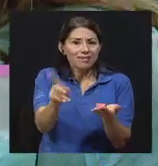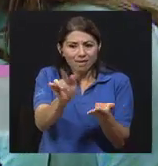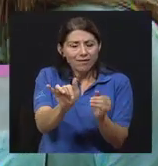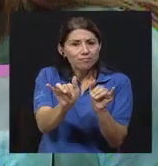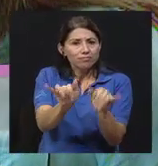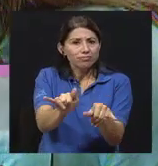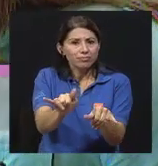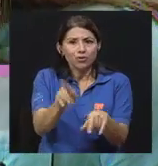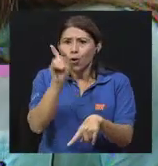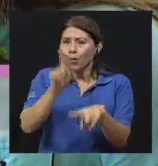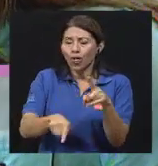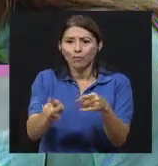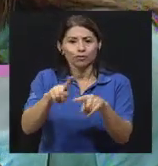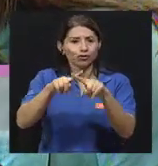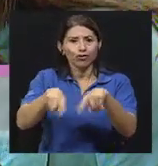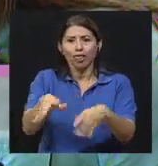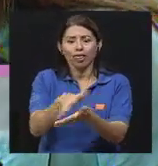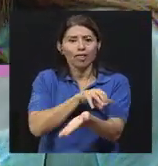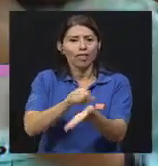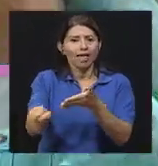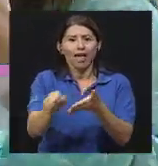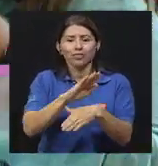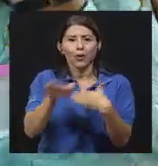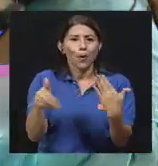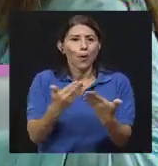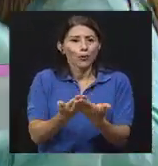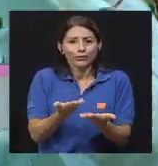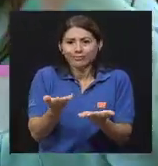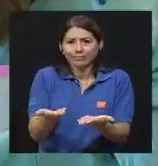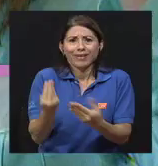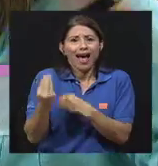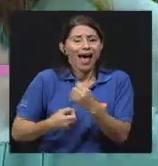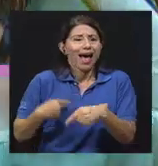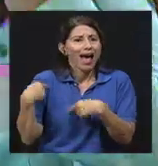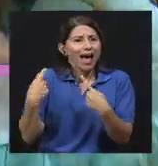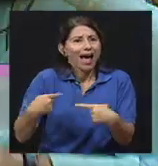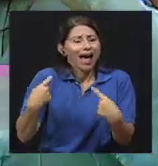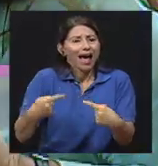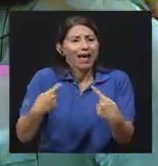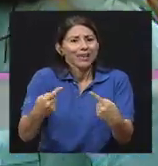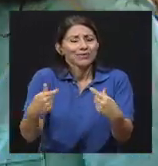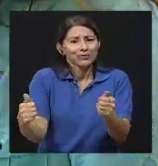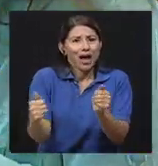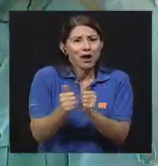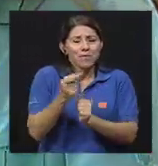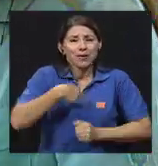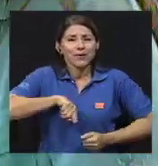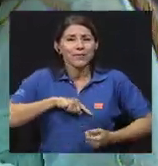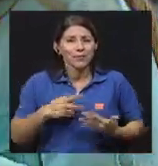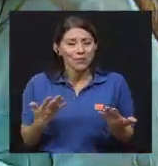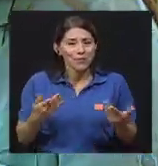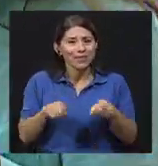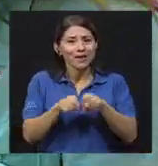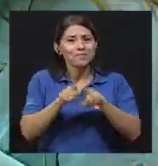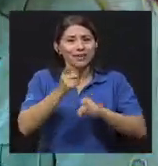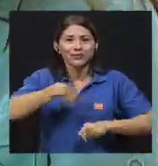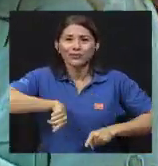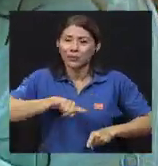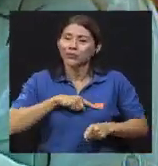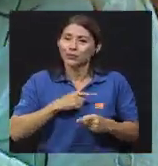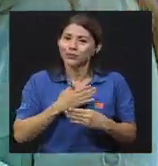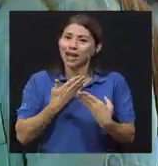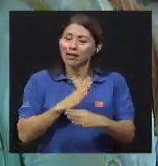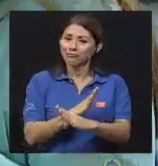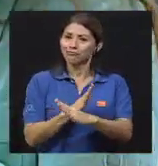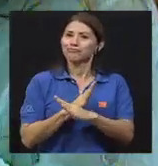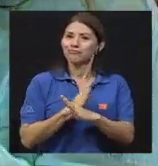podemos eliminarlos a todos, ¿verdad? Y han vivido por años de años y nos han acompañado. Y por eso es que también somos, hasta cierto